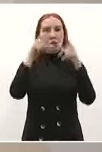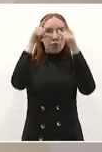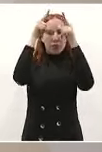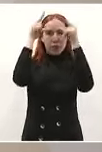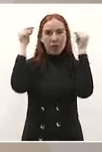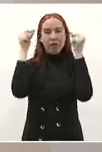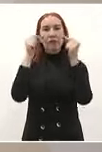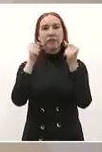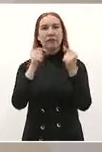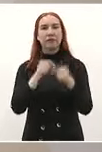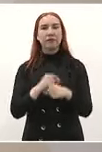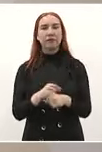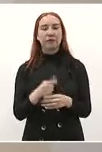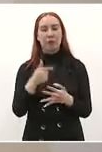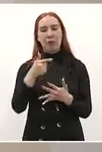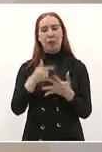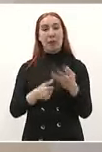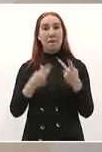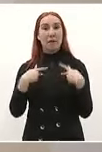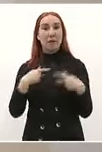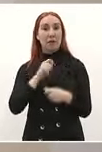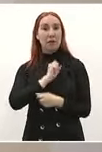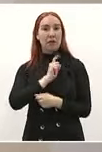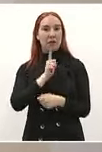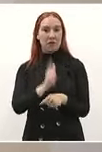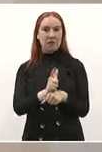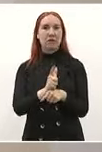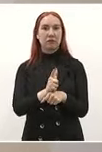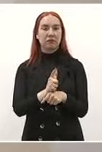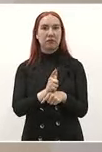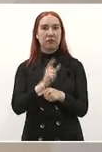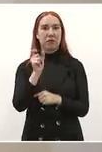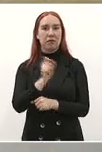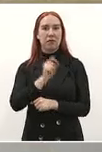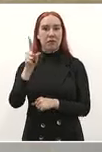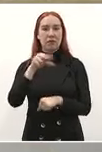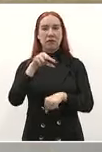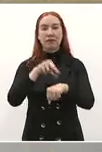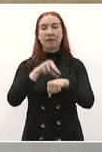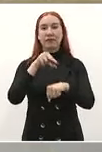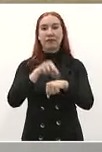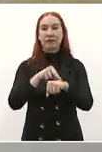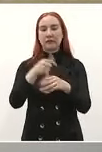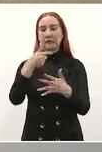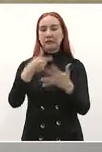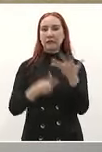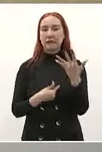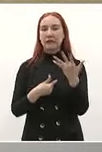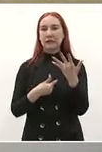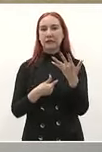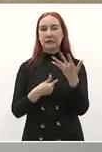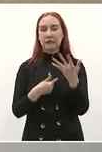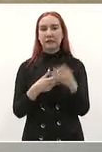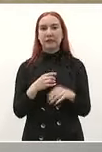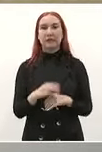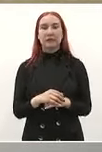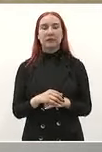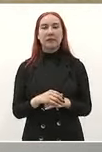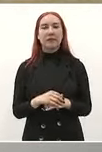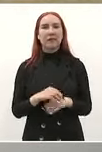y especialistas y también que no falten las